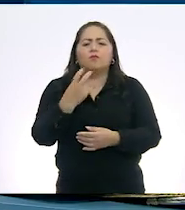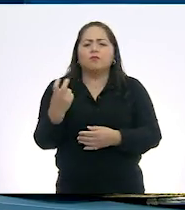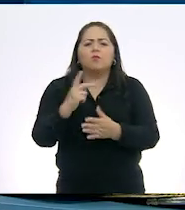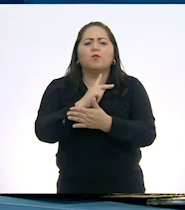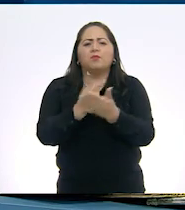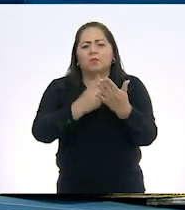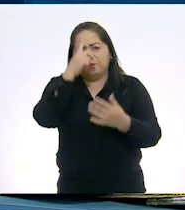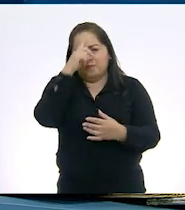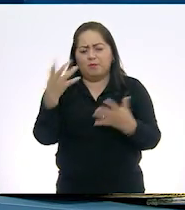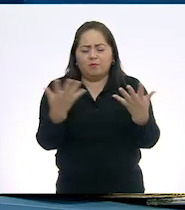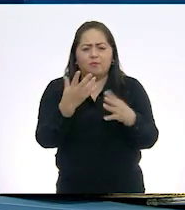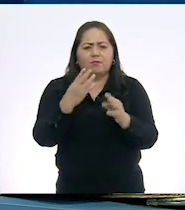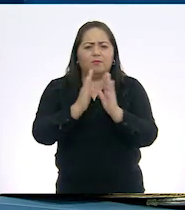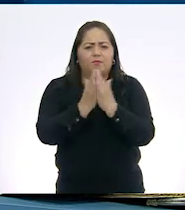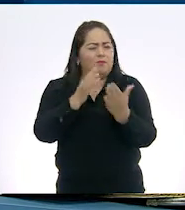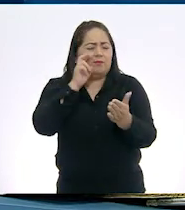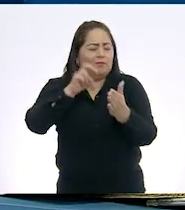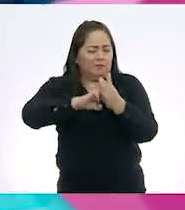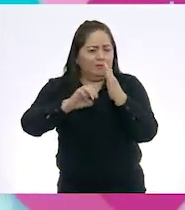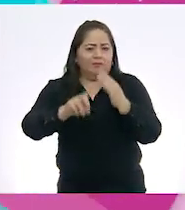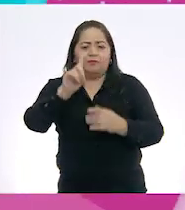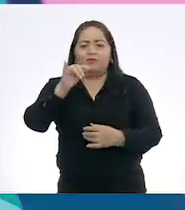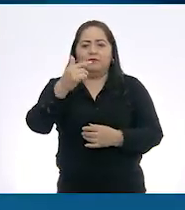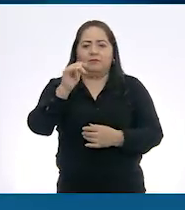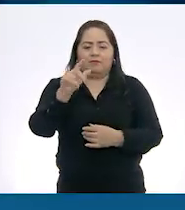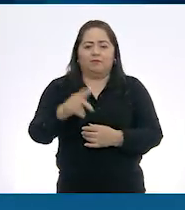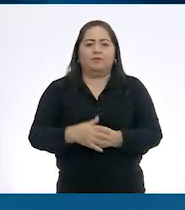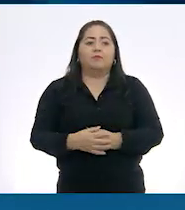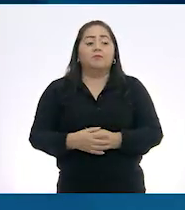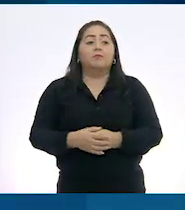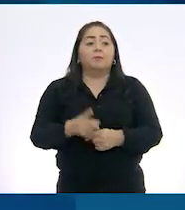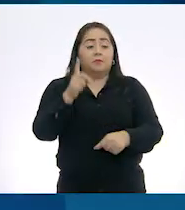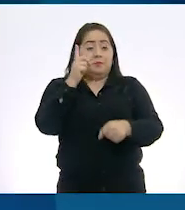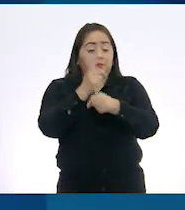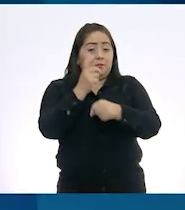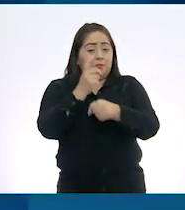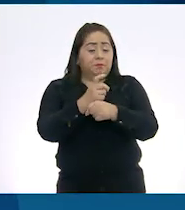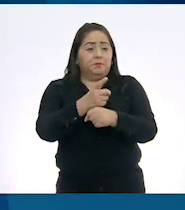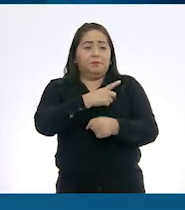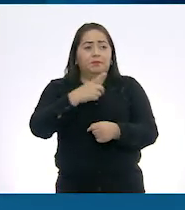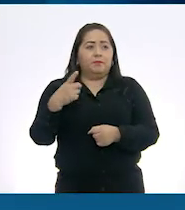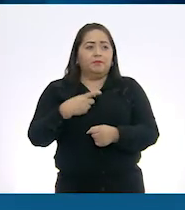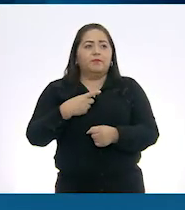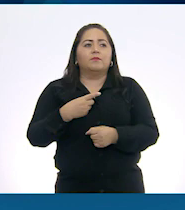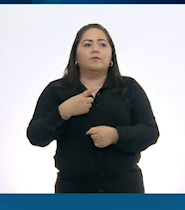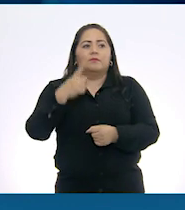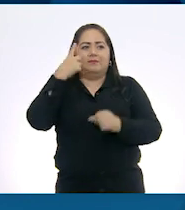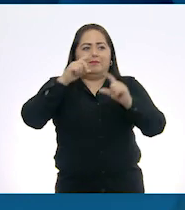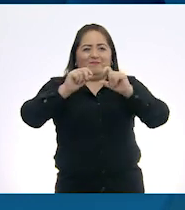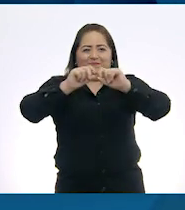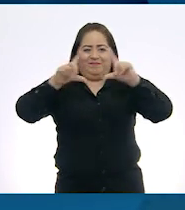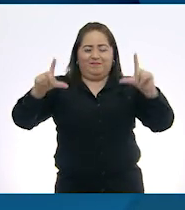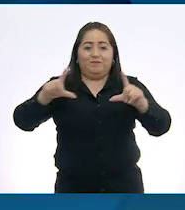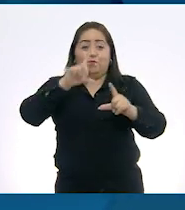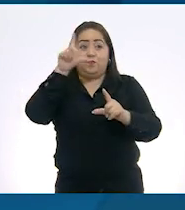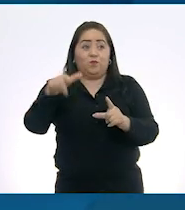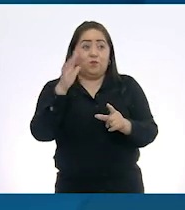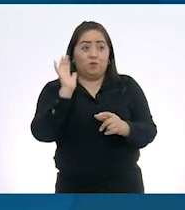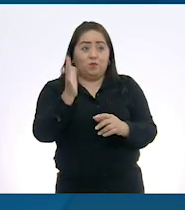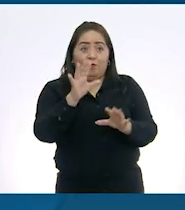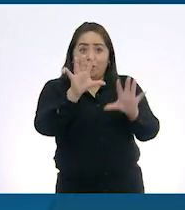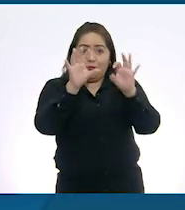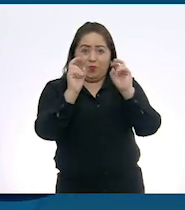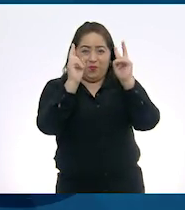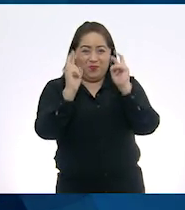programa para hacer un libro digital. Perfecto. Adelante, video. Primero le tenemos que dar a utilizar Cuadernia. Y una vez que haya